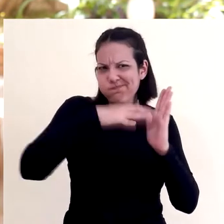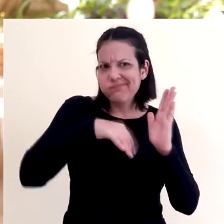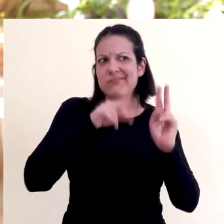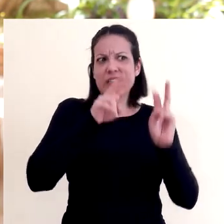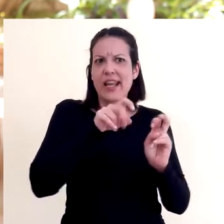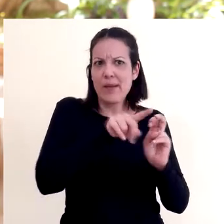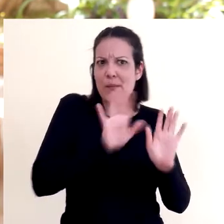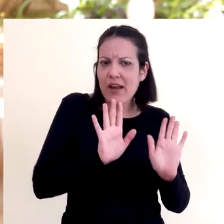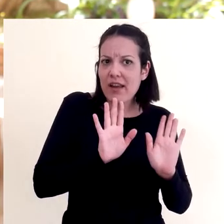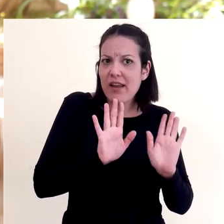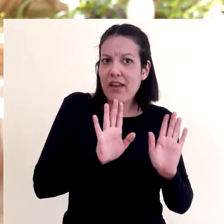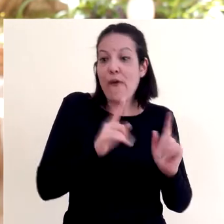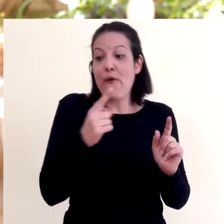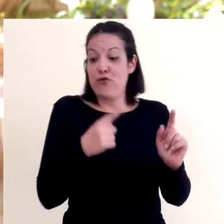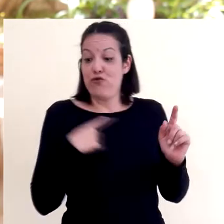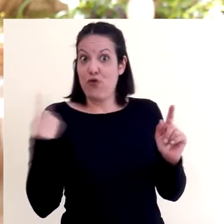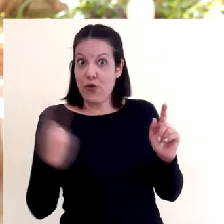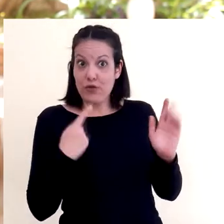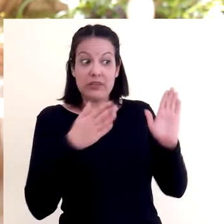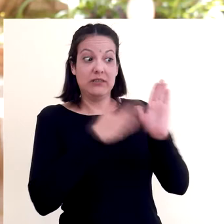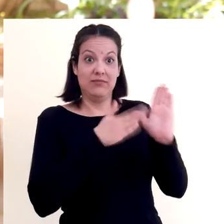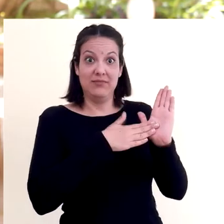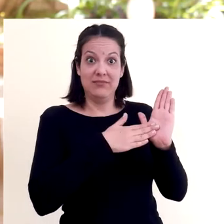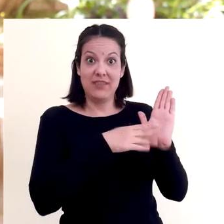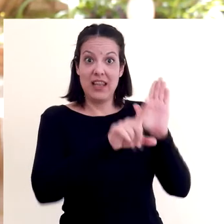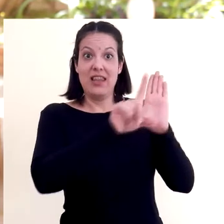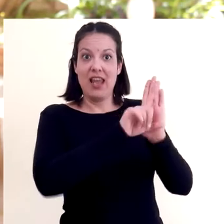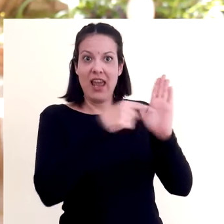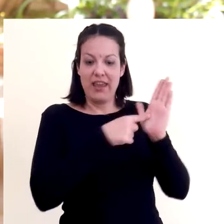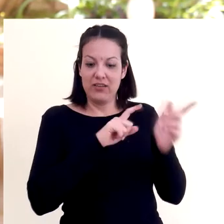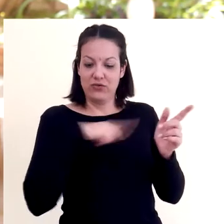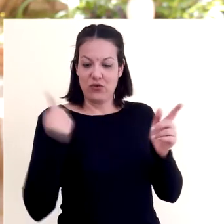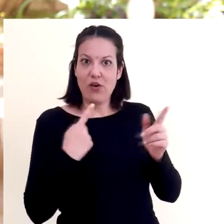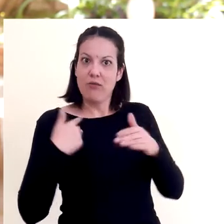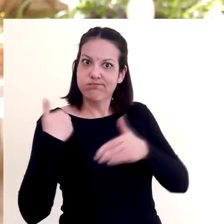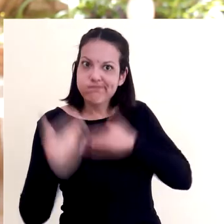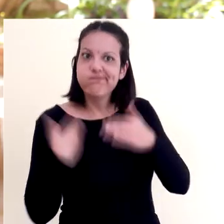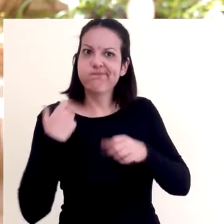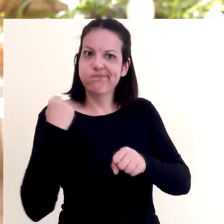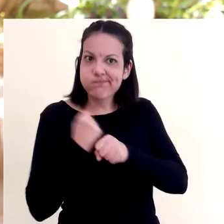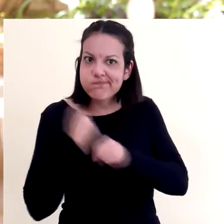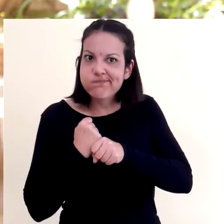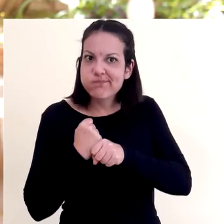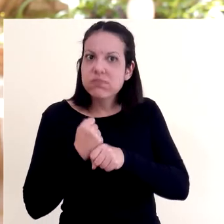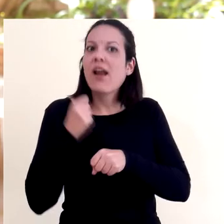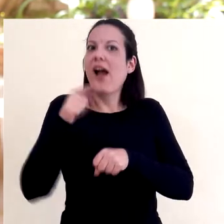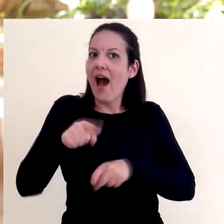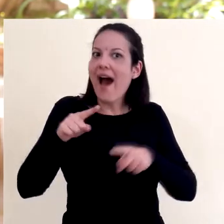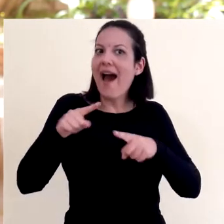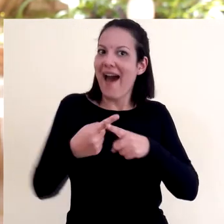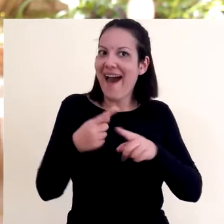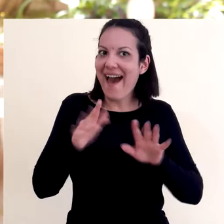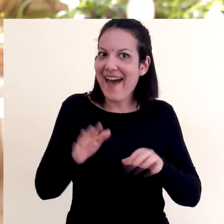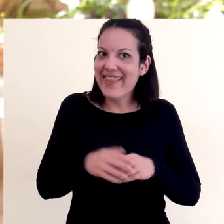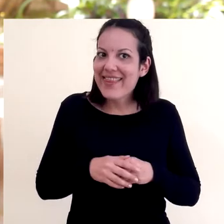respecto a esto, pero nosotros somos la ejecución de eso. Y ahí está el desafío, muchas